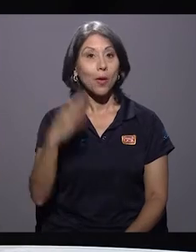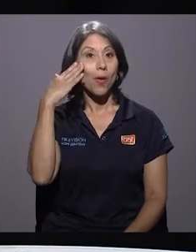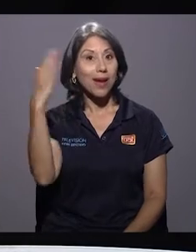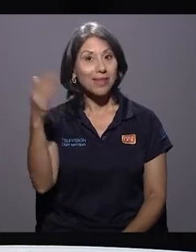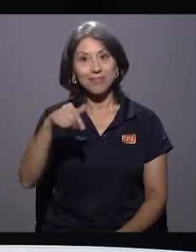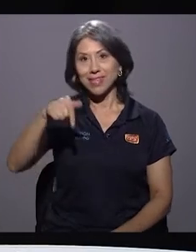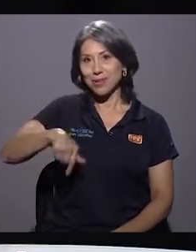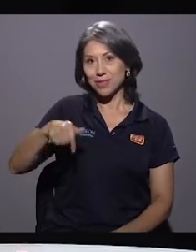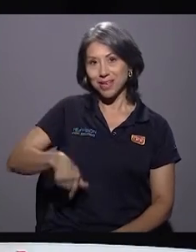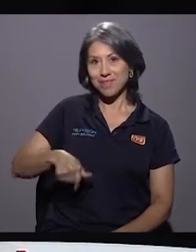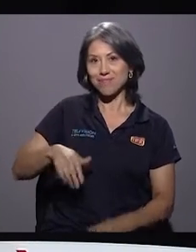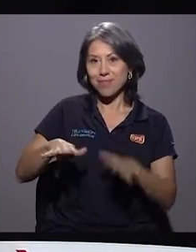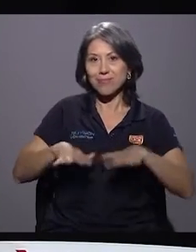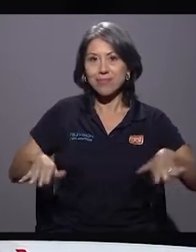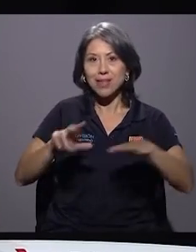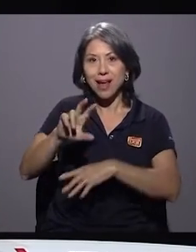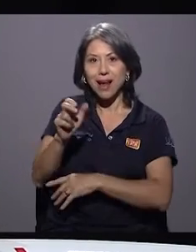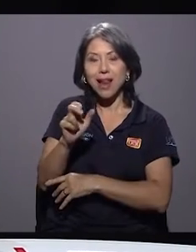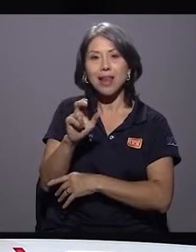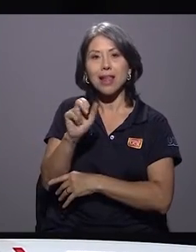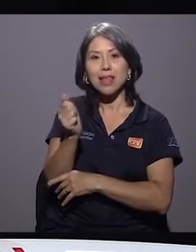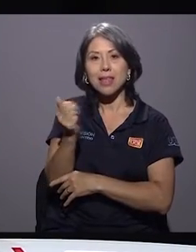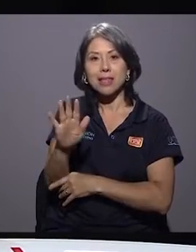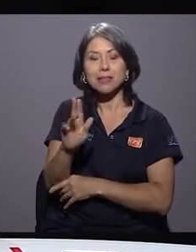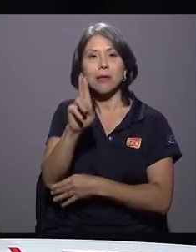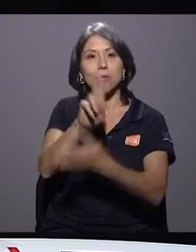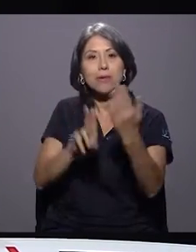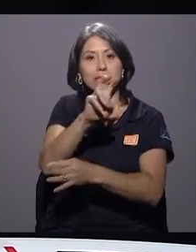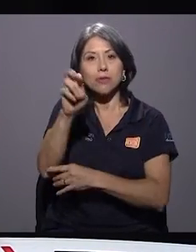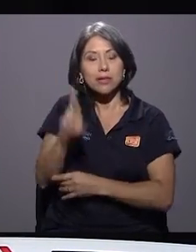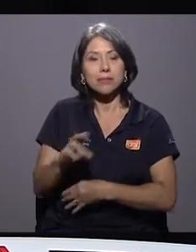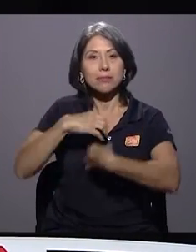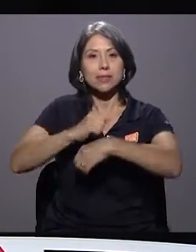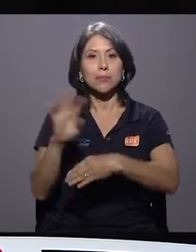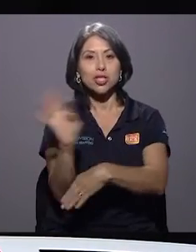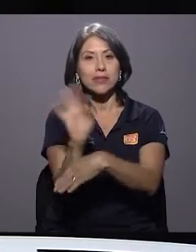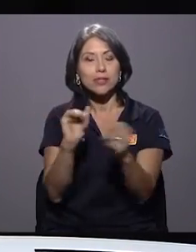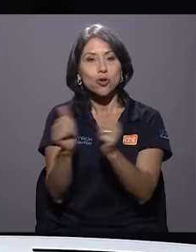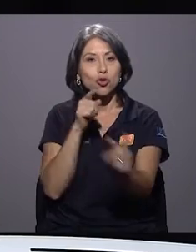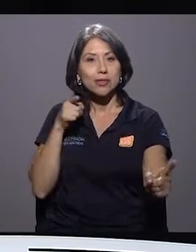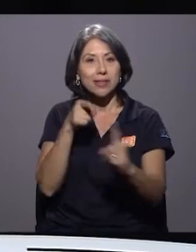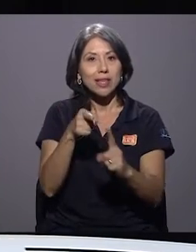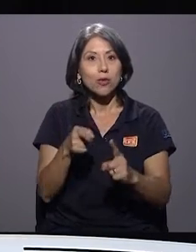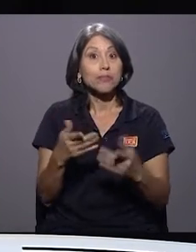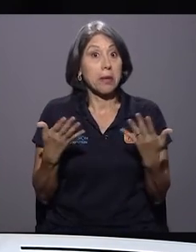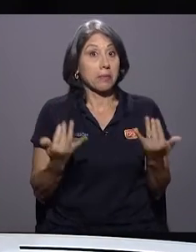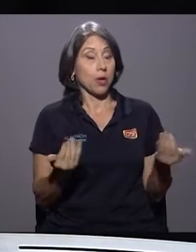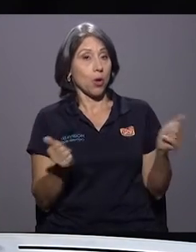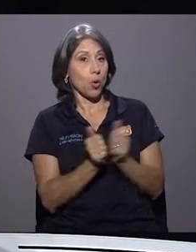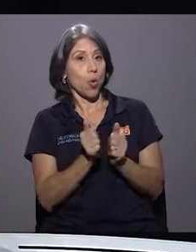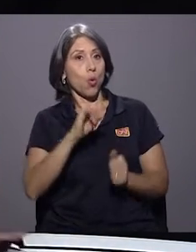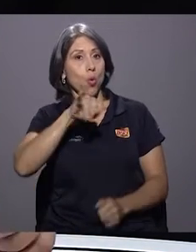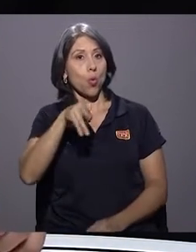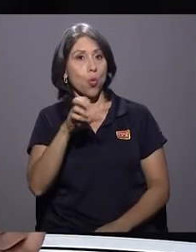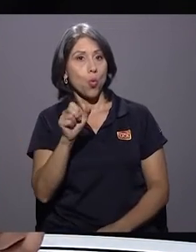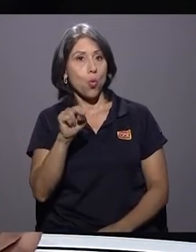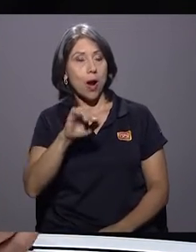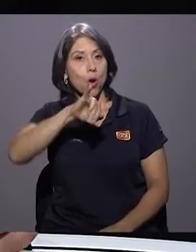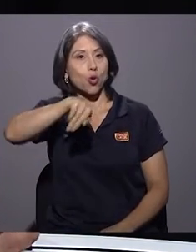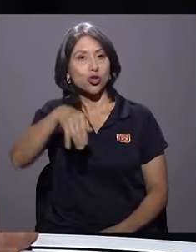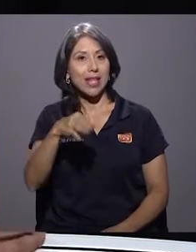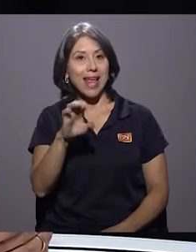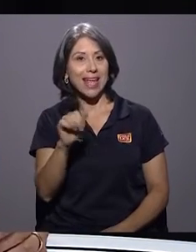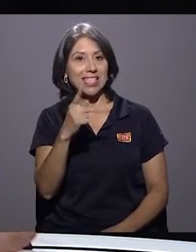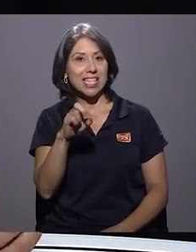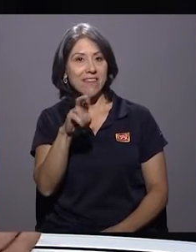Hola, estamos aquí en el estudio del canal 15 Universidad de Costa Rica, donde hacemos televisión consentido. Estamos casualmente con don Juan José Echeverría.